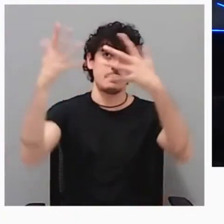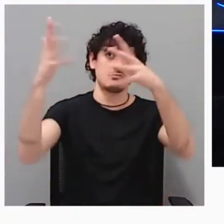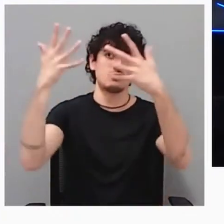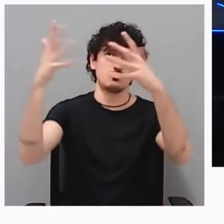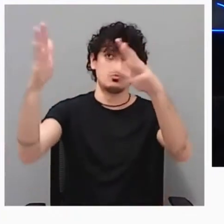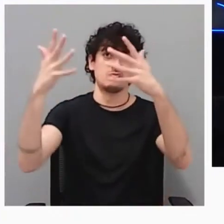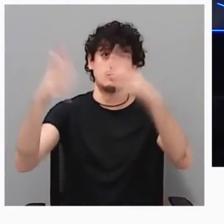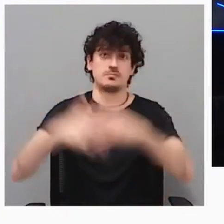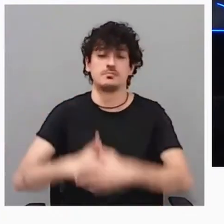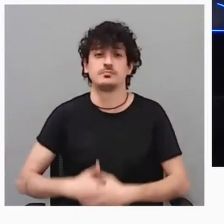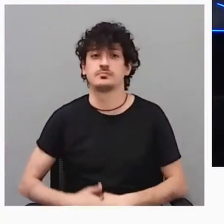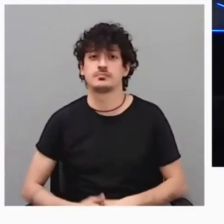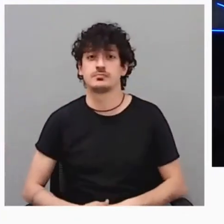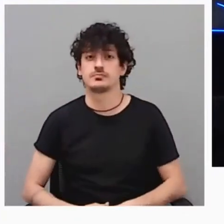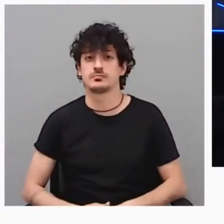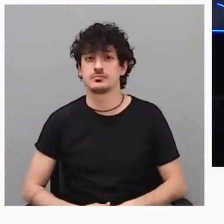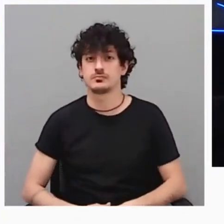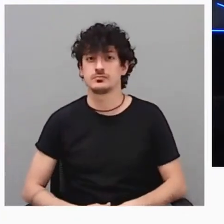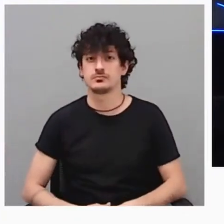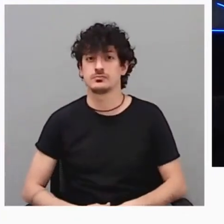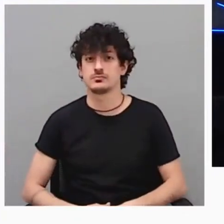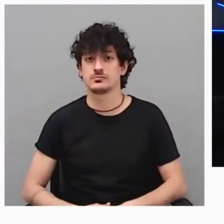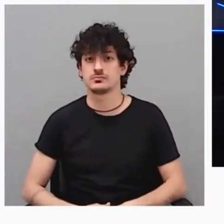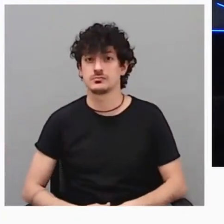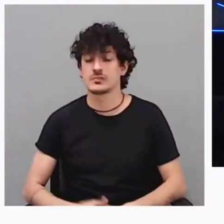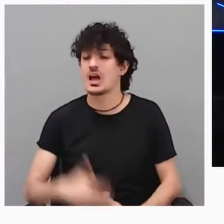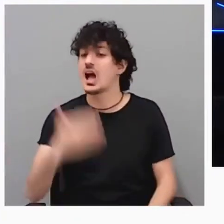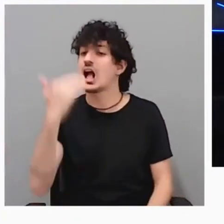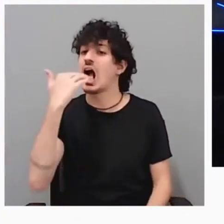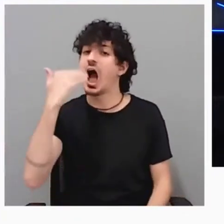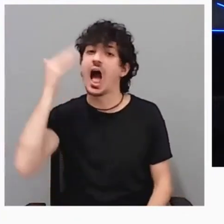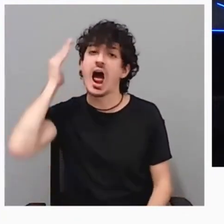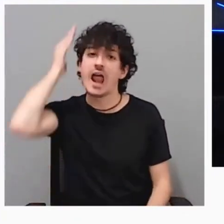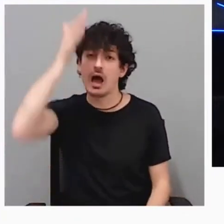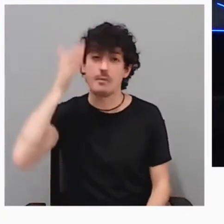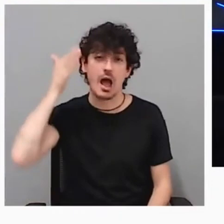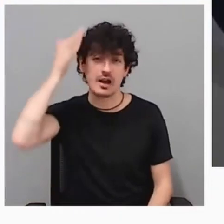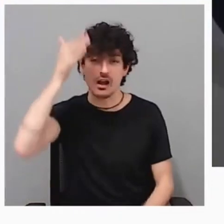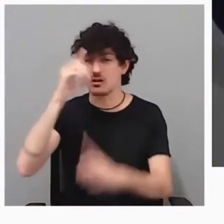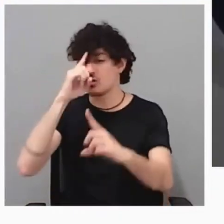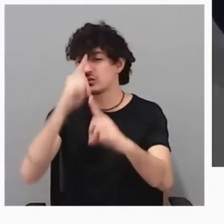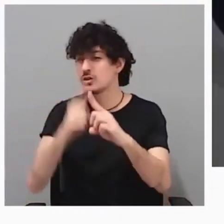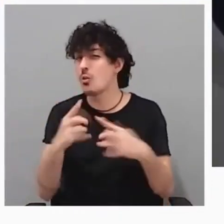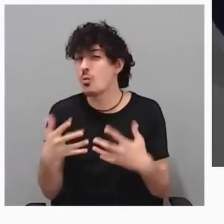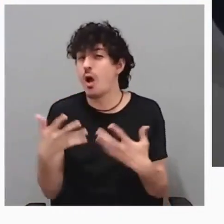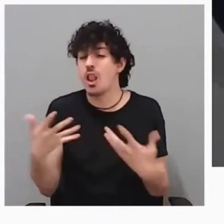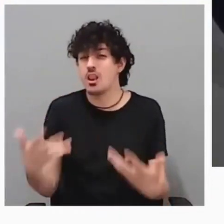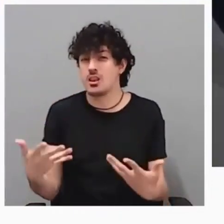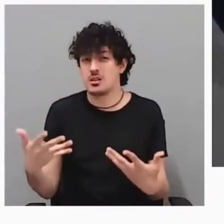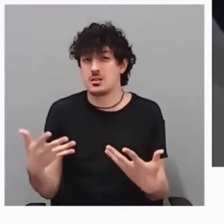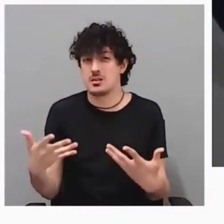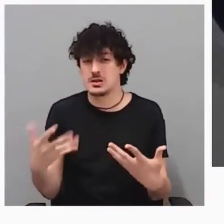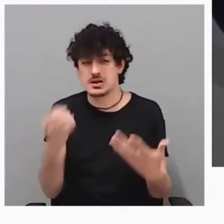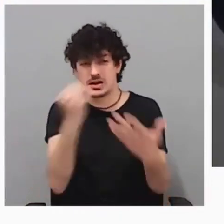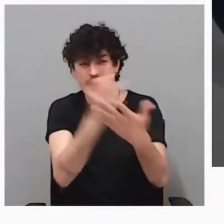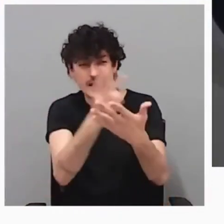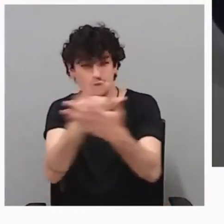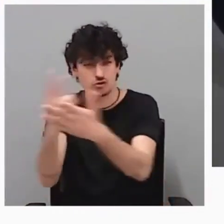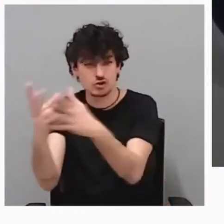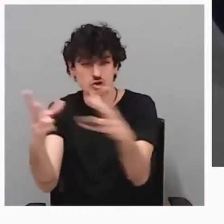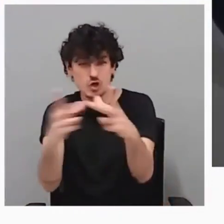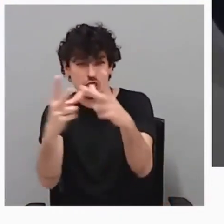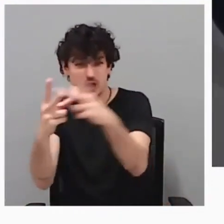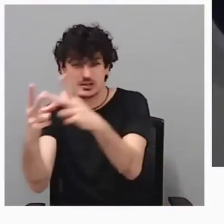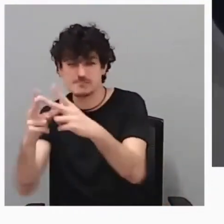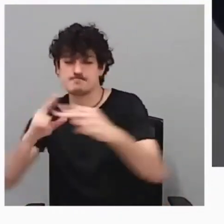Caja Navarra tiene como misión responder a esos nuevos retos sociales, apoyando a